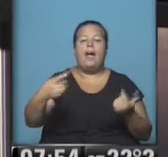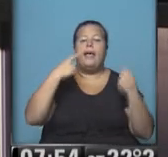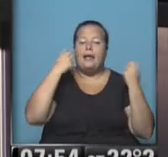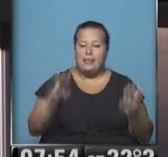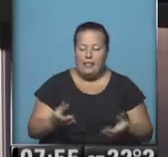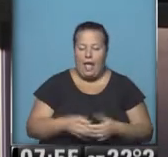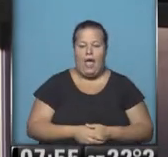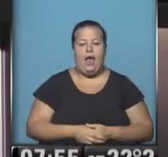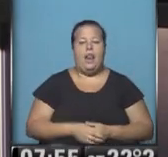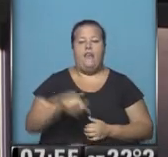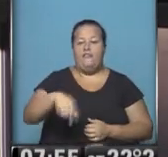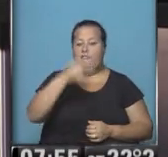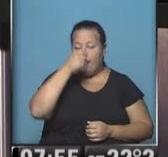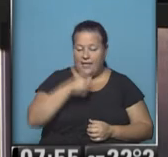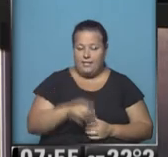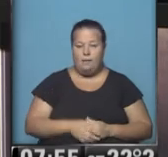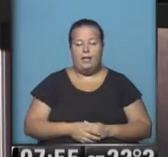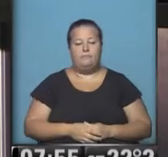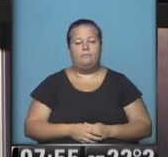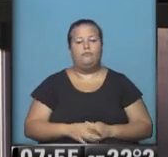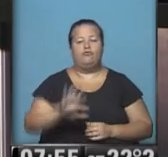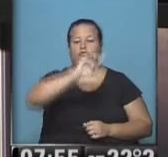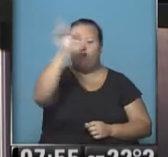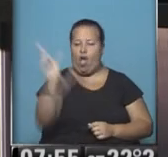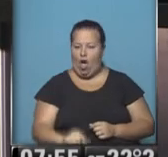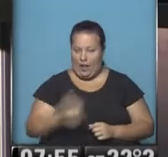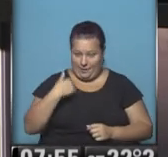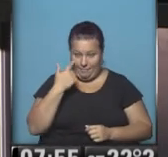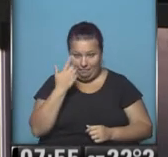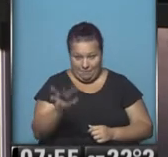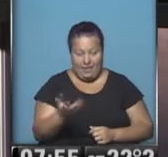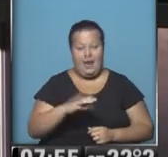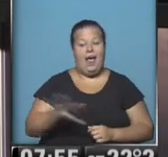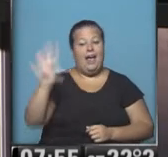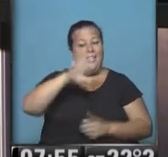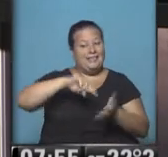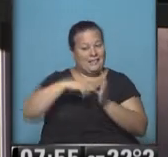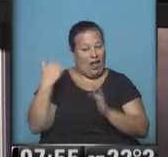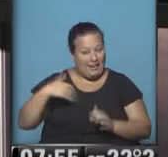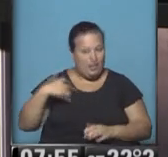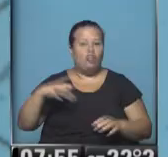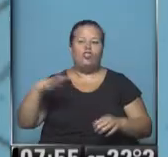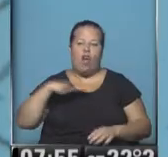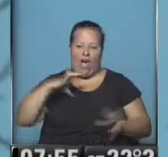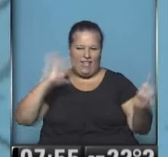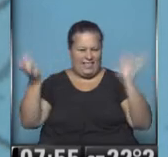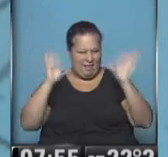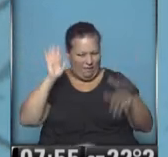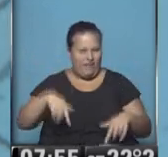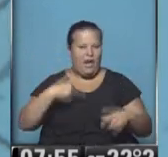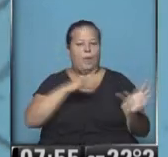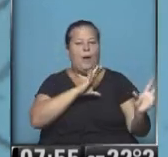qué sucederá este fin de semana en todo el país. Vean cómo en la parte de la zona central de nuestro país sigue el mal tiempo y